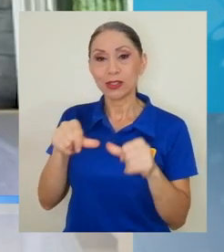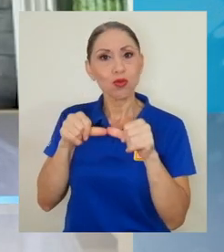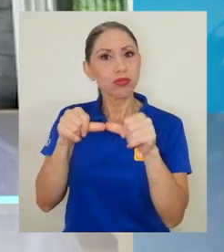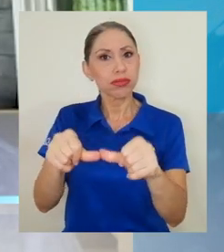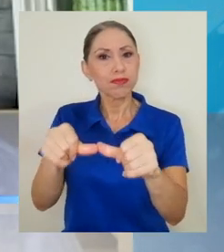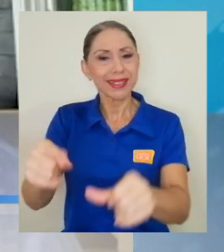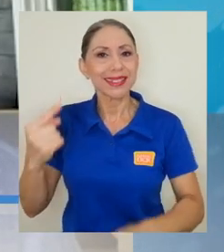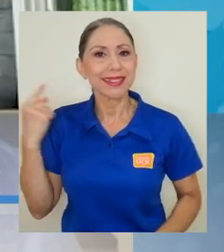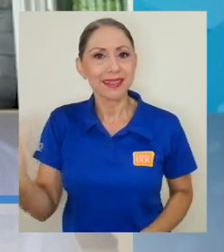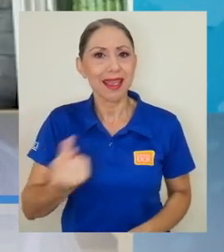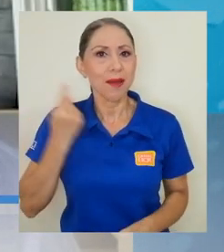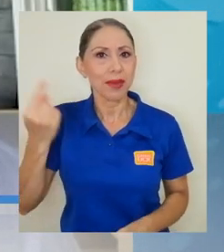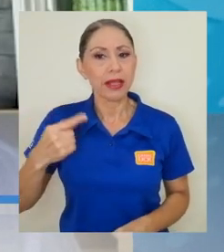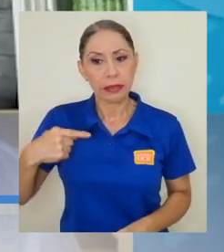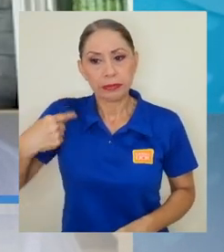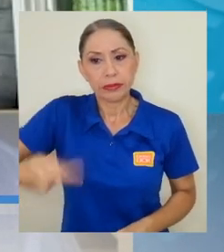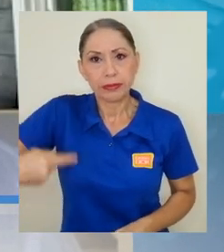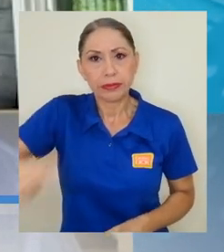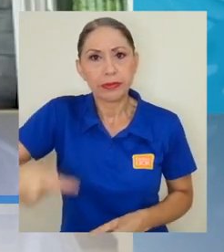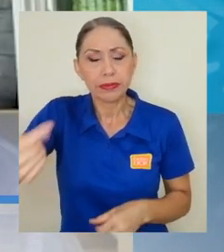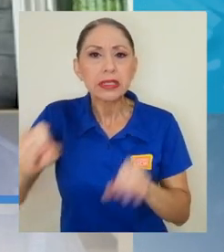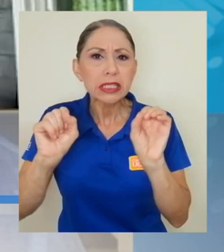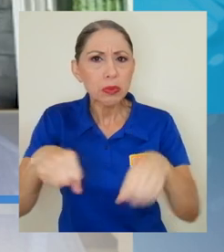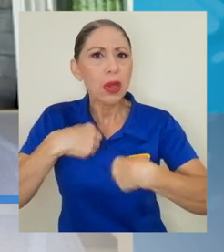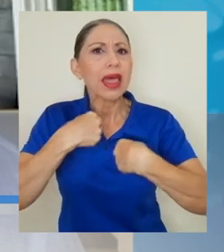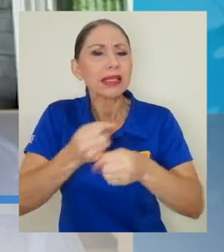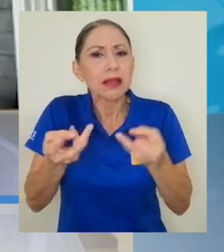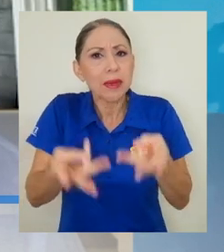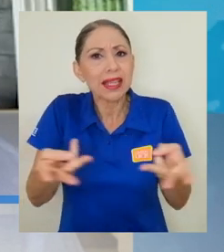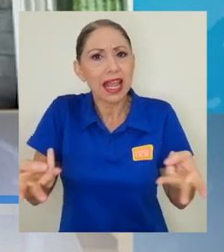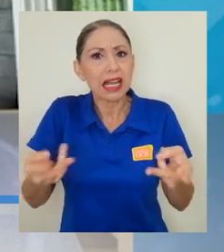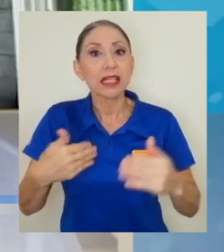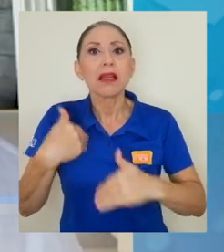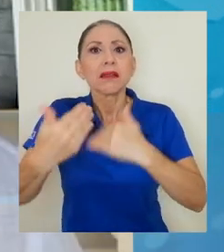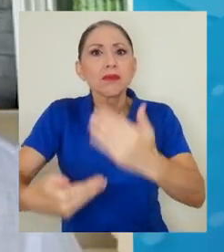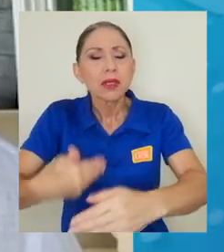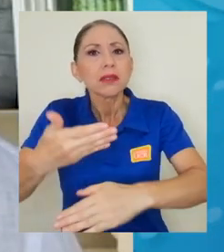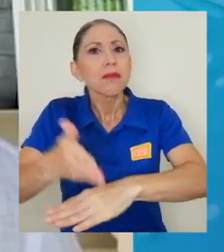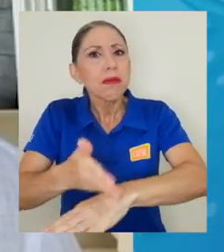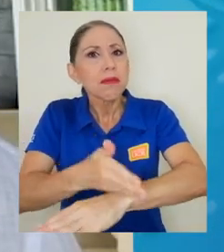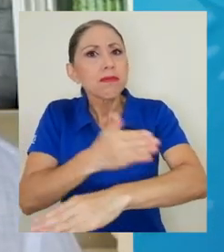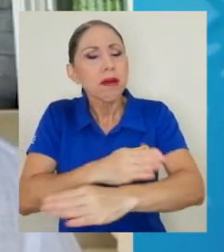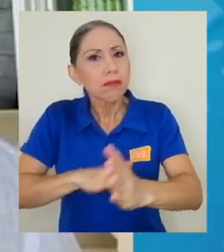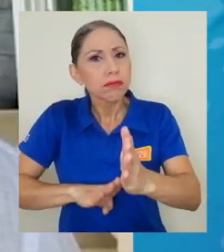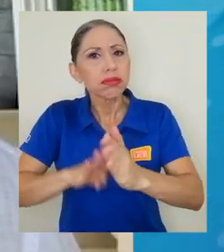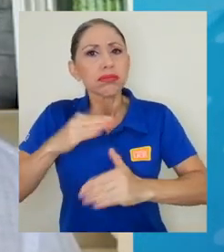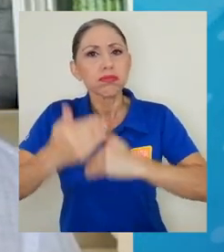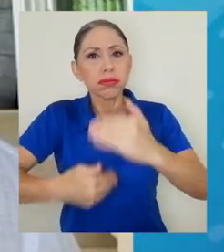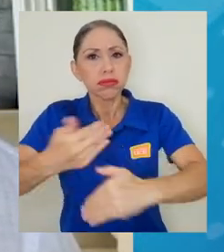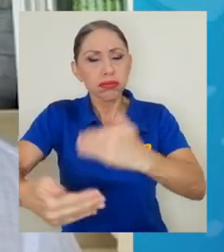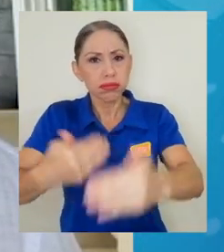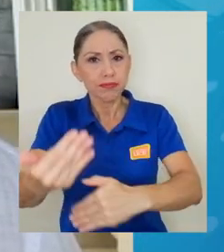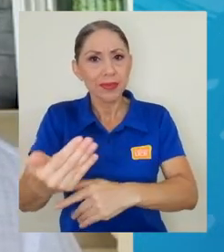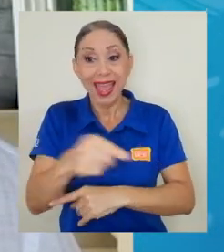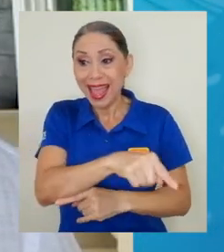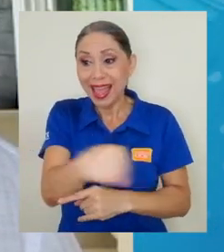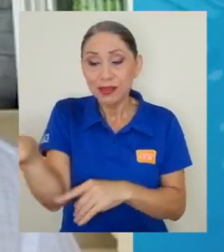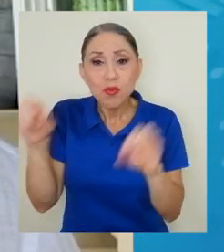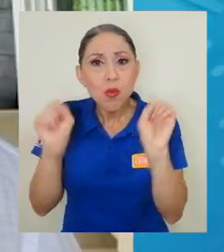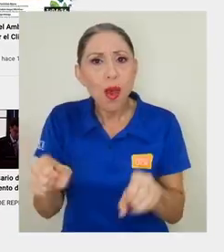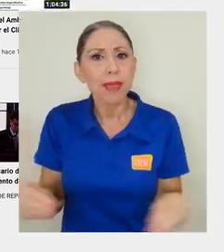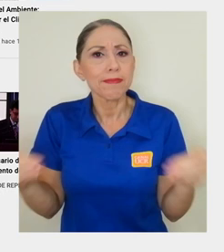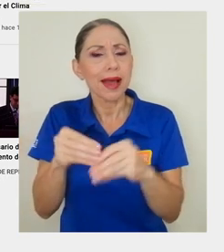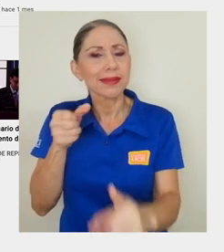en los ciclos se puedan producir materiales y que se vaya mejorando, que cada día esos materiales puedan tener un mayor